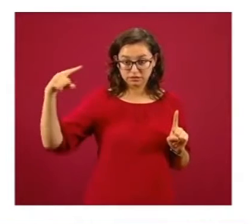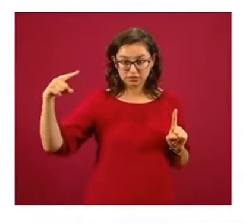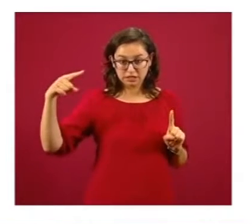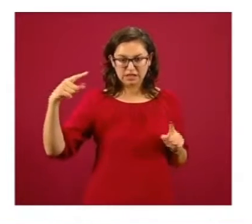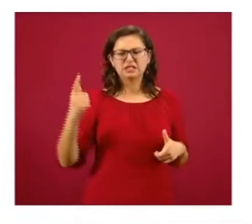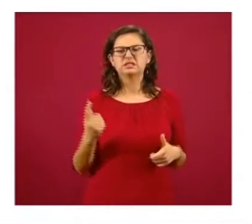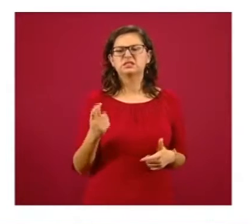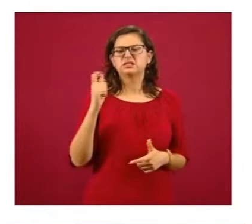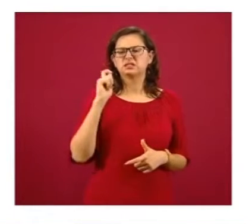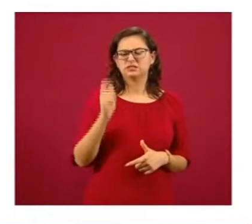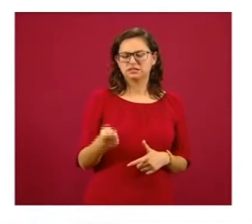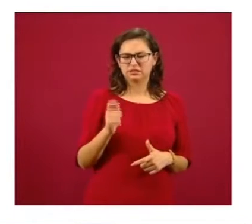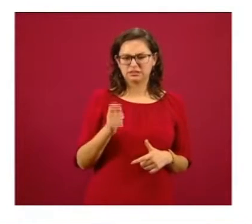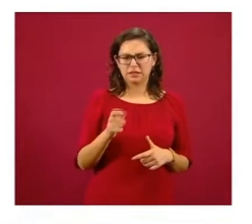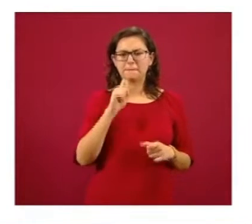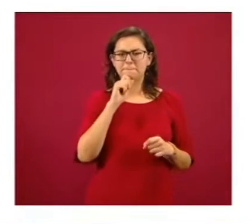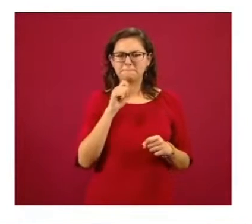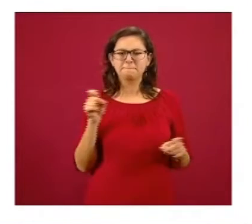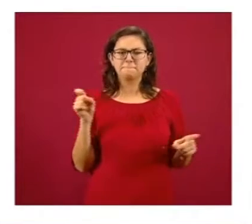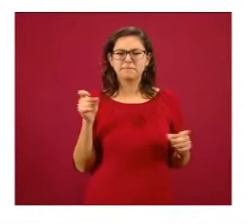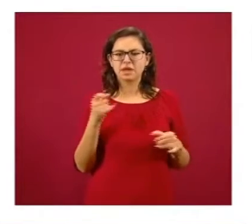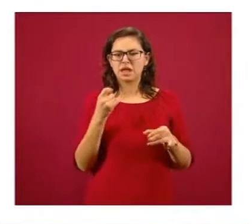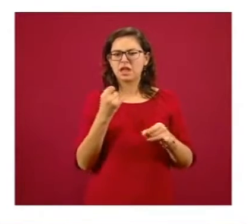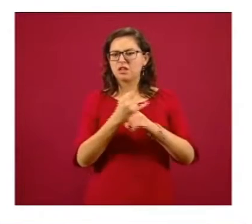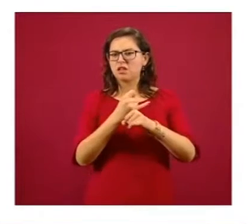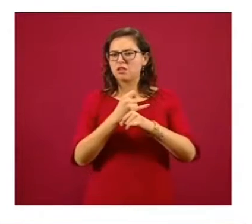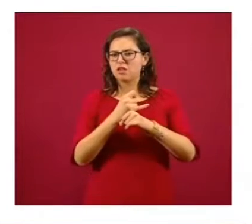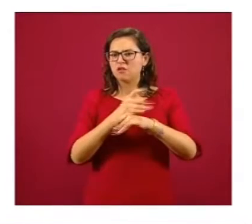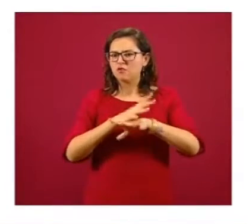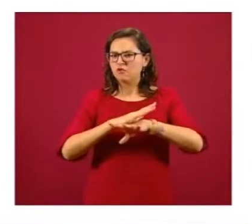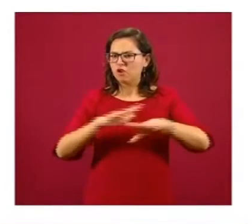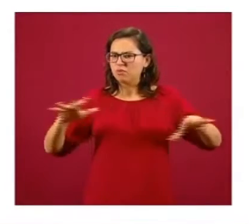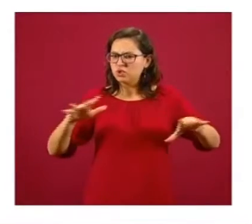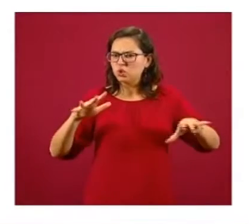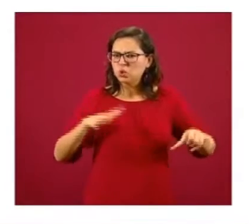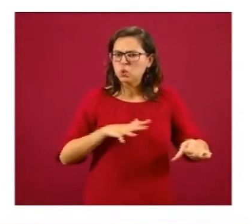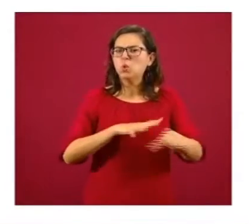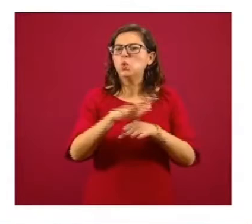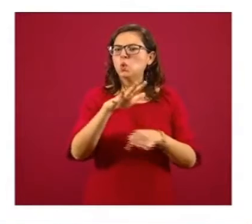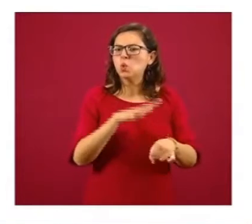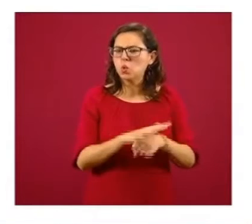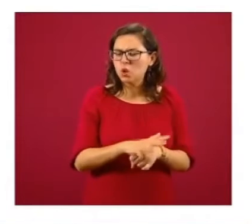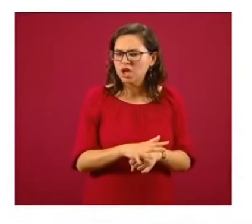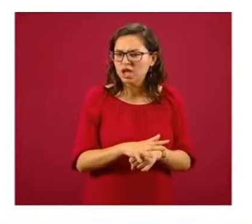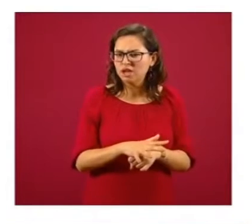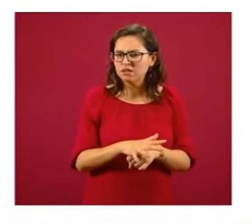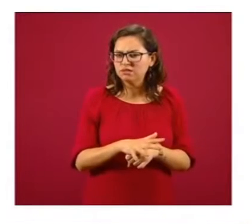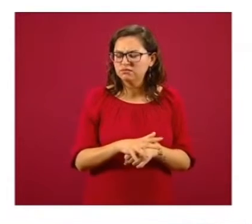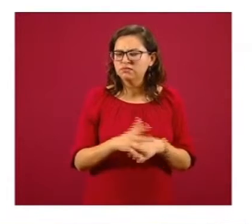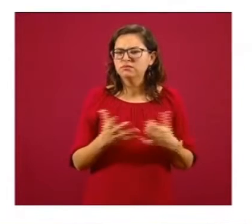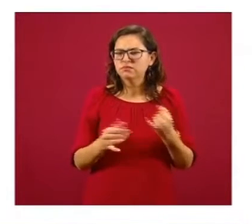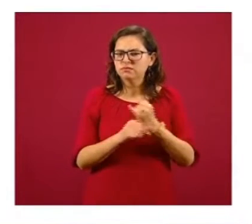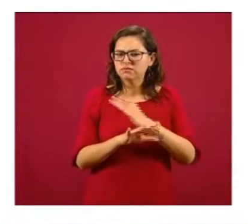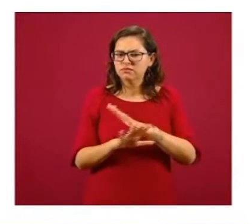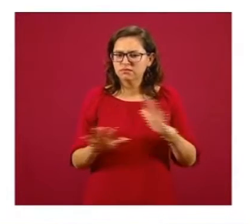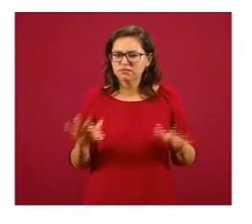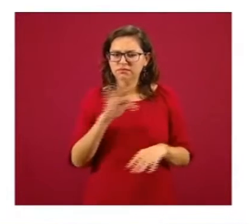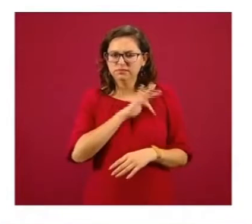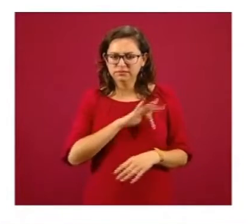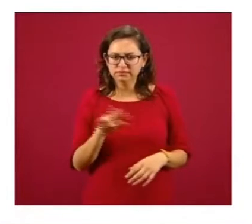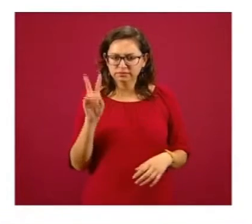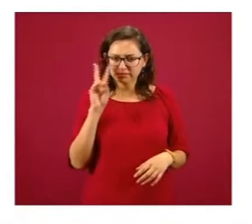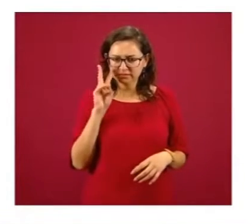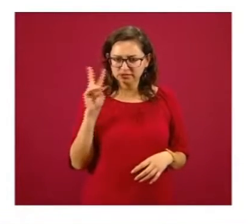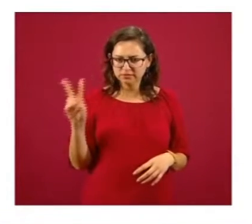encuentran la información de esta línea de color naranja está en el lado derecho del